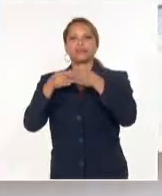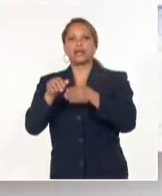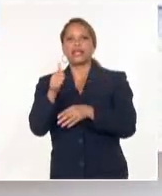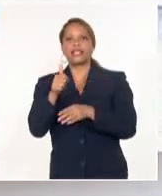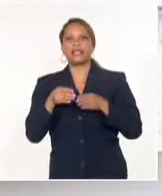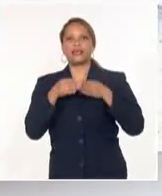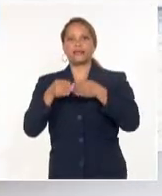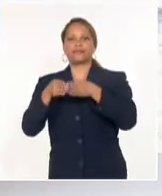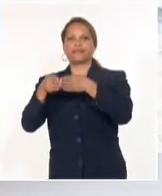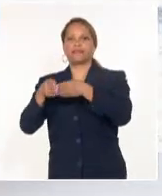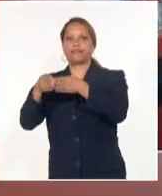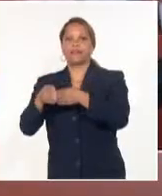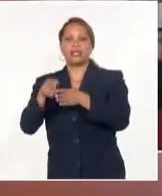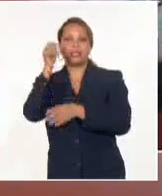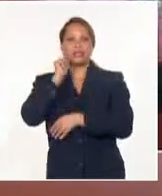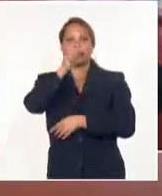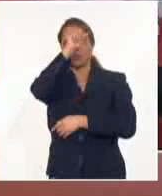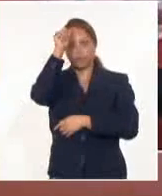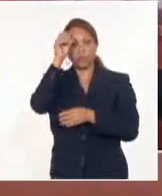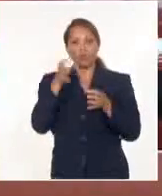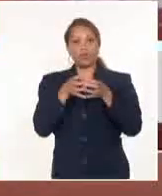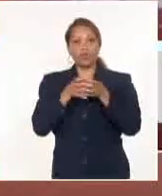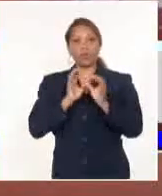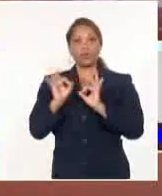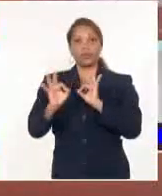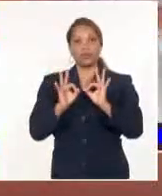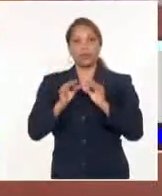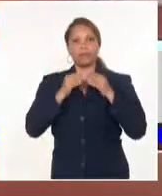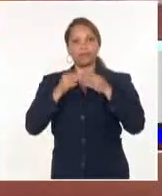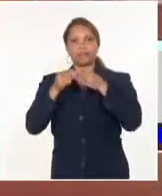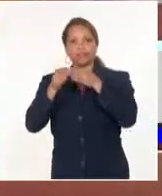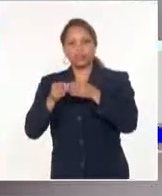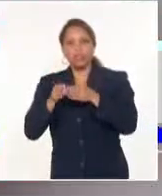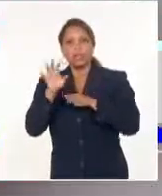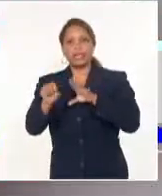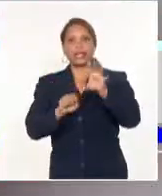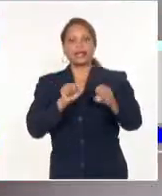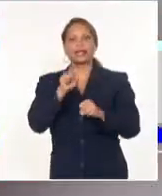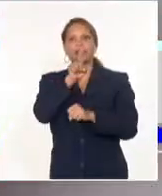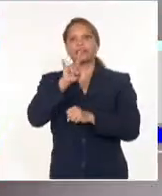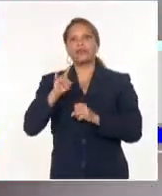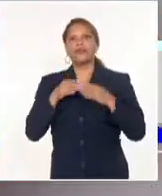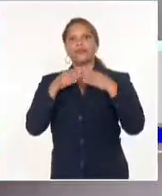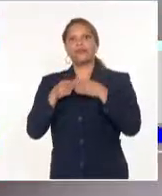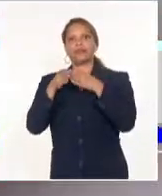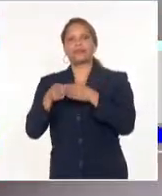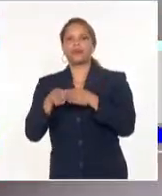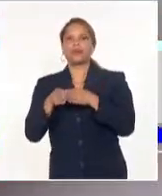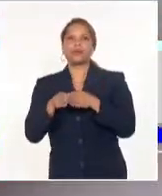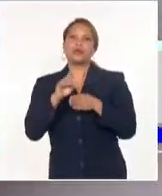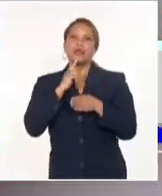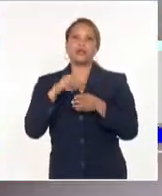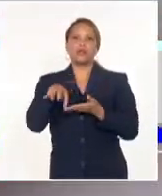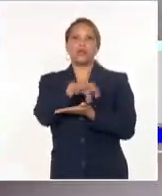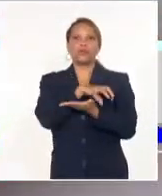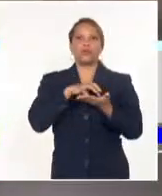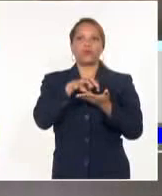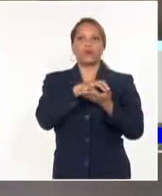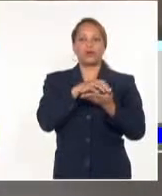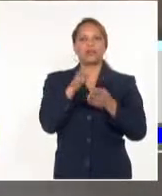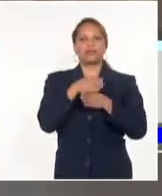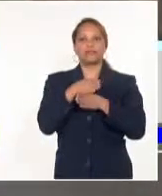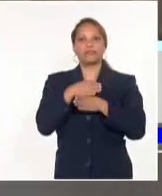pasado fin de semana, los grupos de salvamento coordinaron el rescate de 19 embarcaciones entre cayucos, pateras y neumáticos que